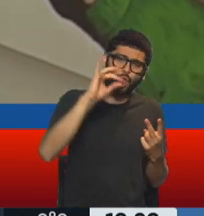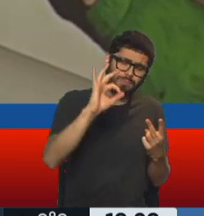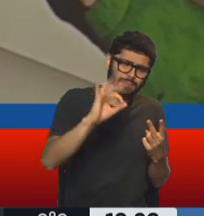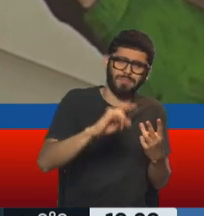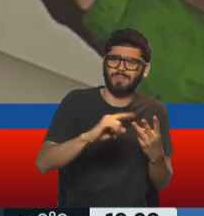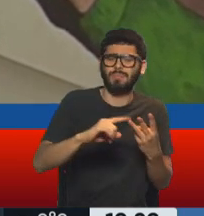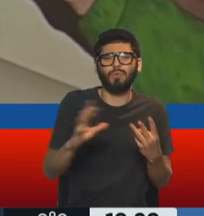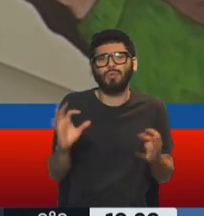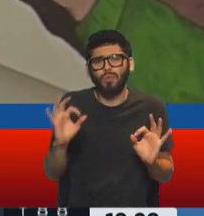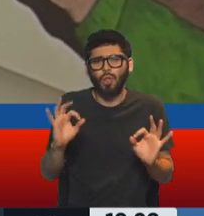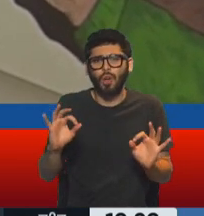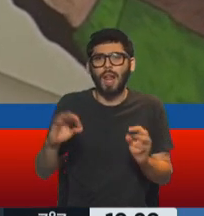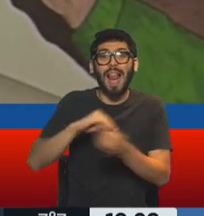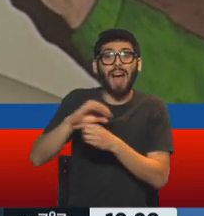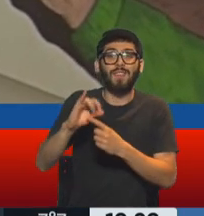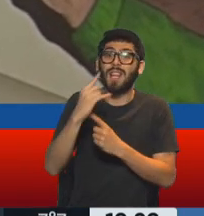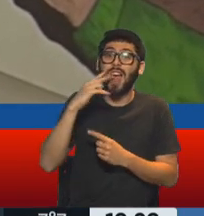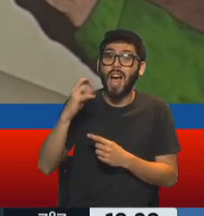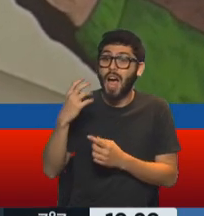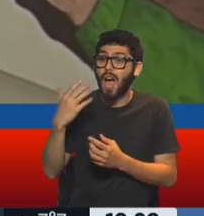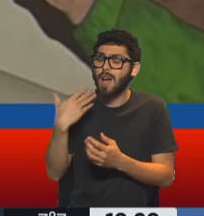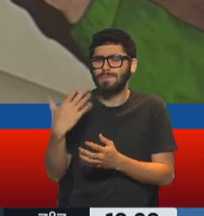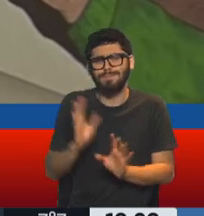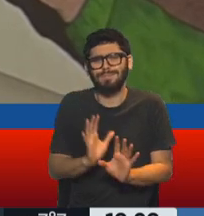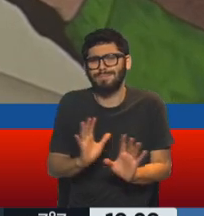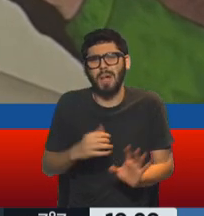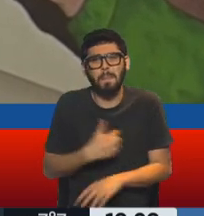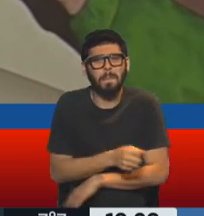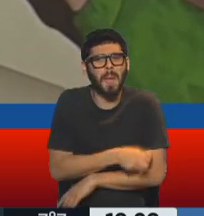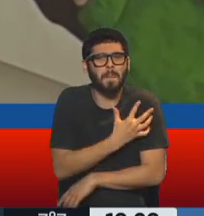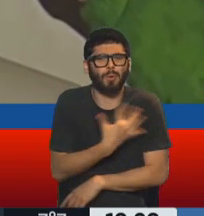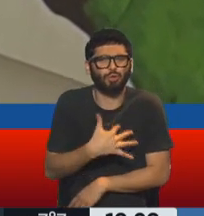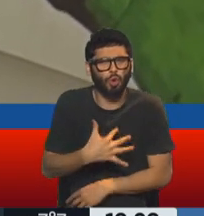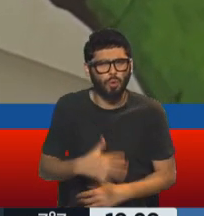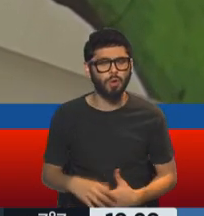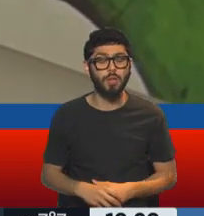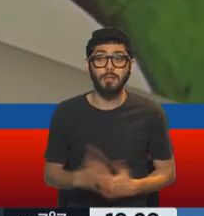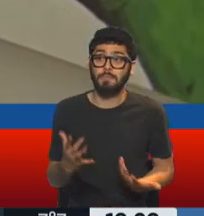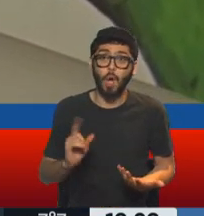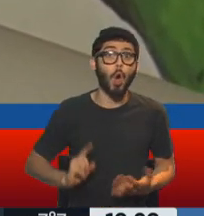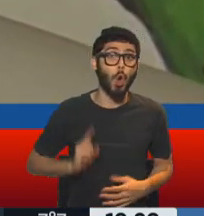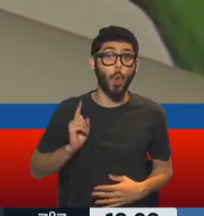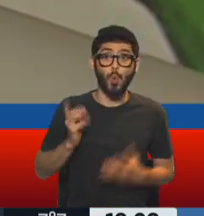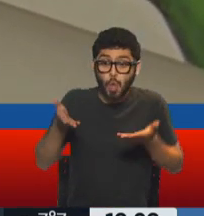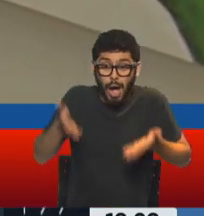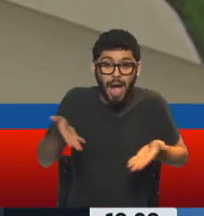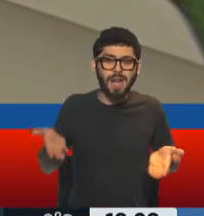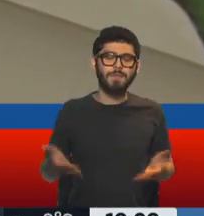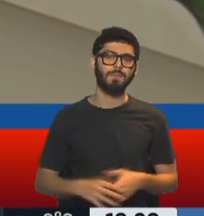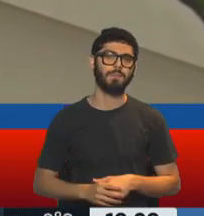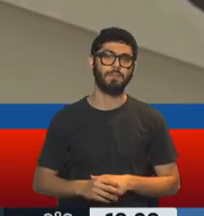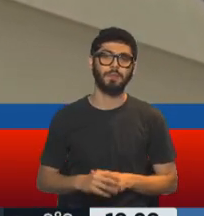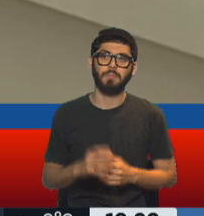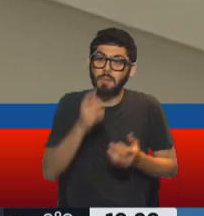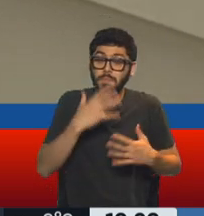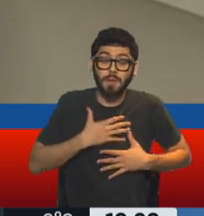la familia de Kino, me emocionó mucho lo que dijiste, porque qué orgullo estar acá, no me lo